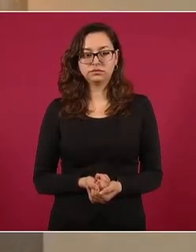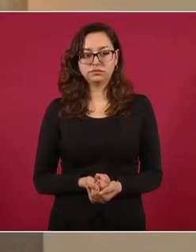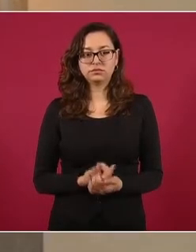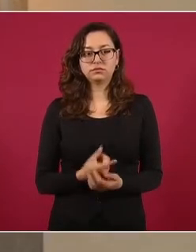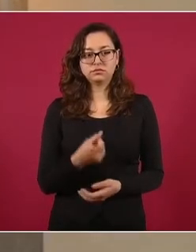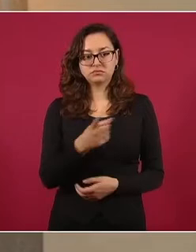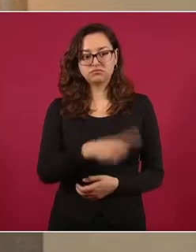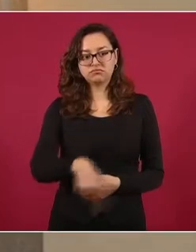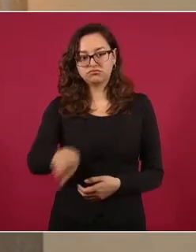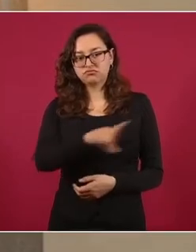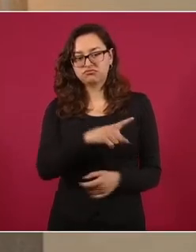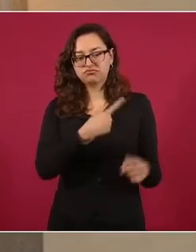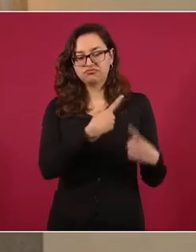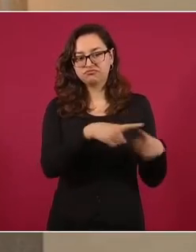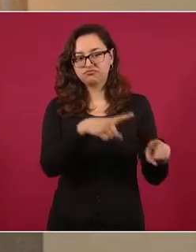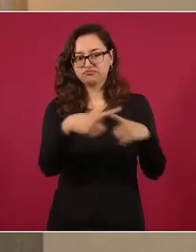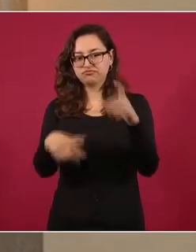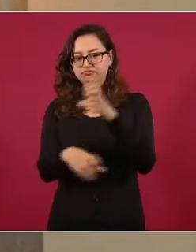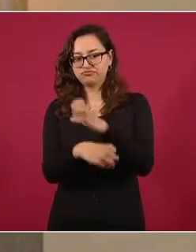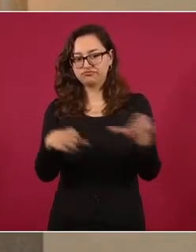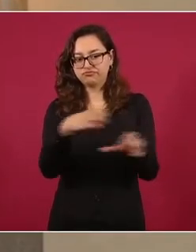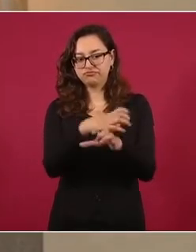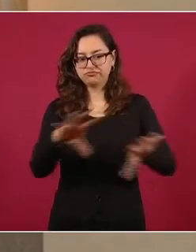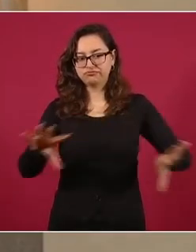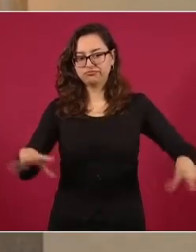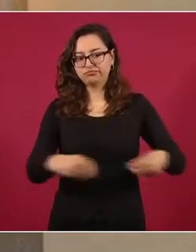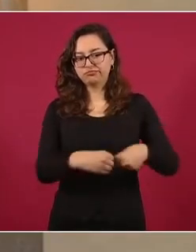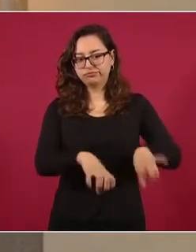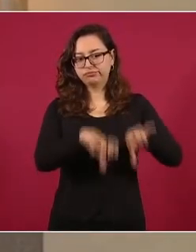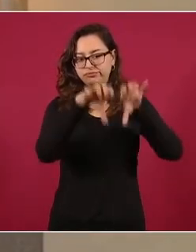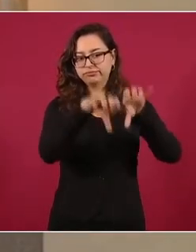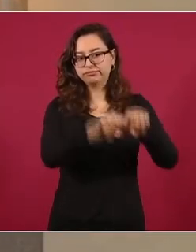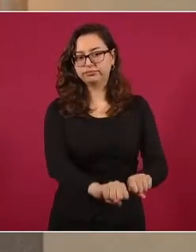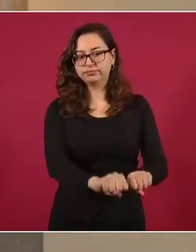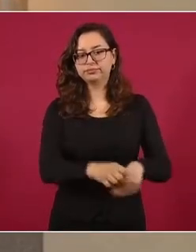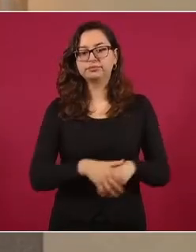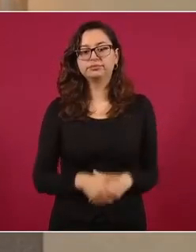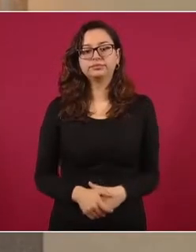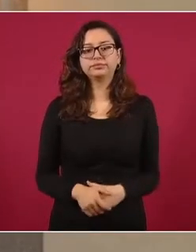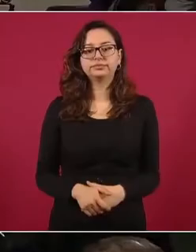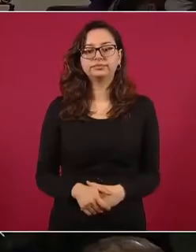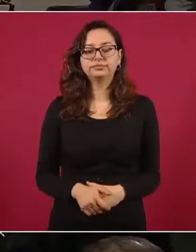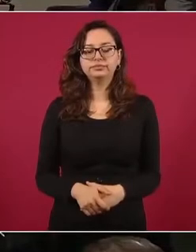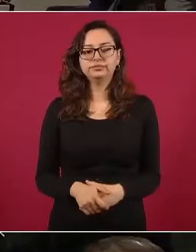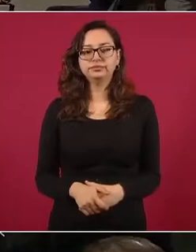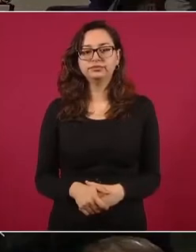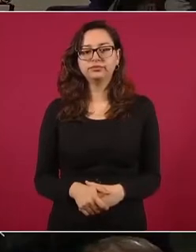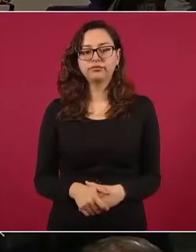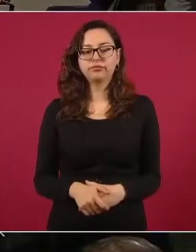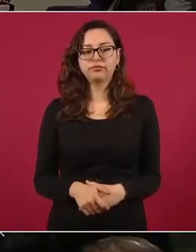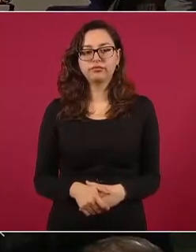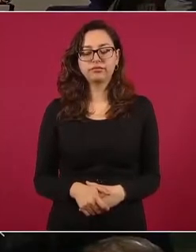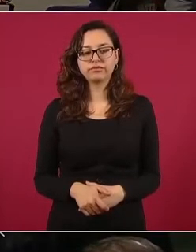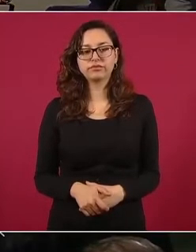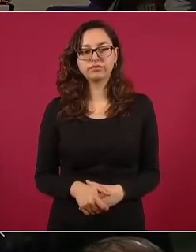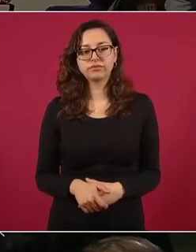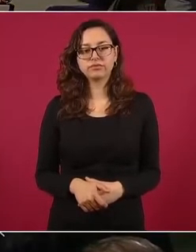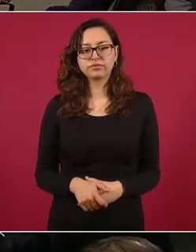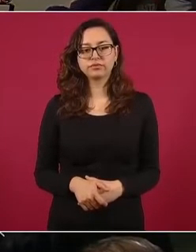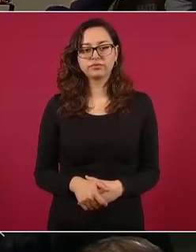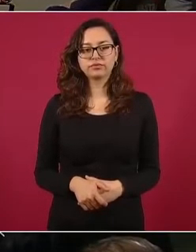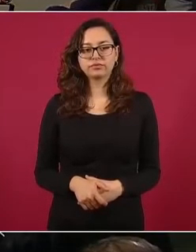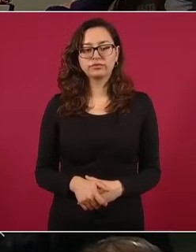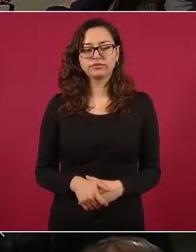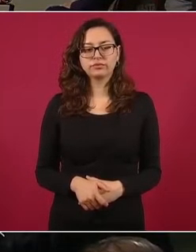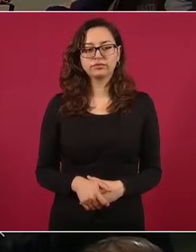utilizaban para actividades de carácter delictivo. Siguiente. En el operativo permanente que se